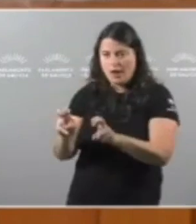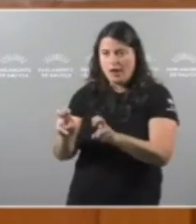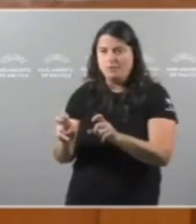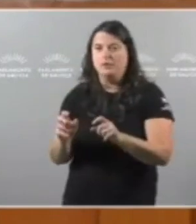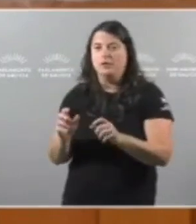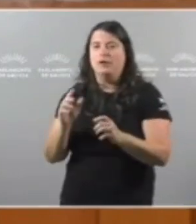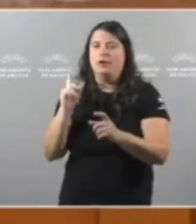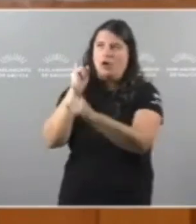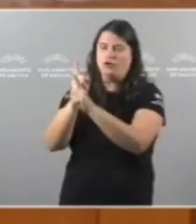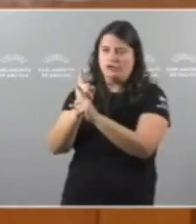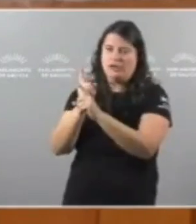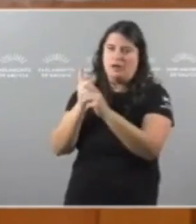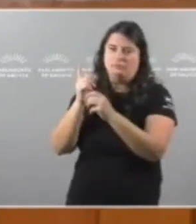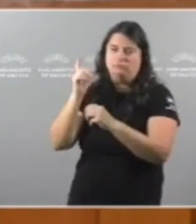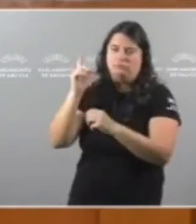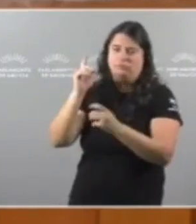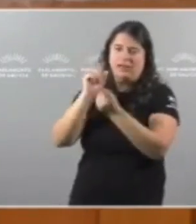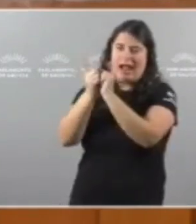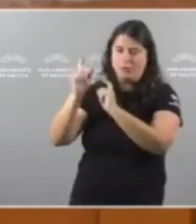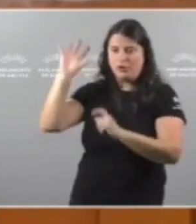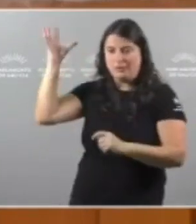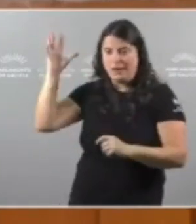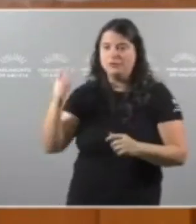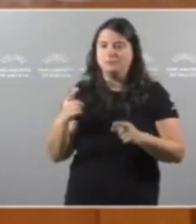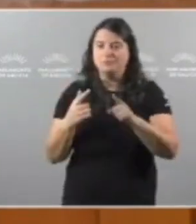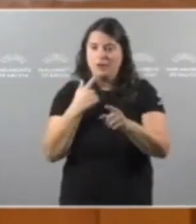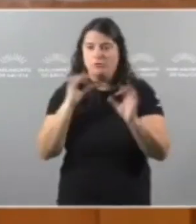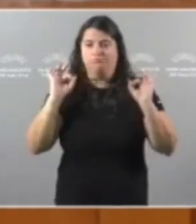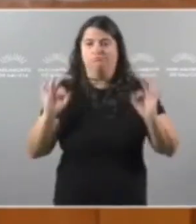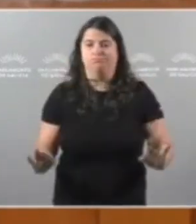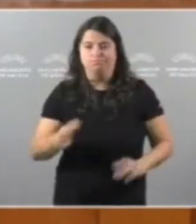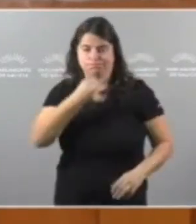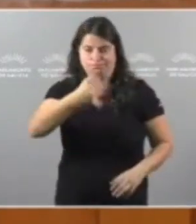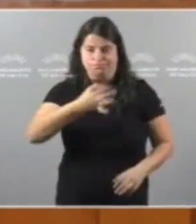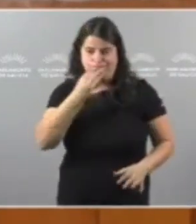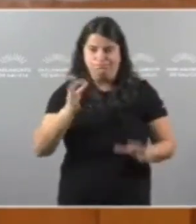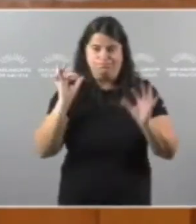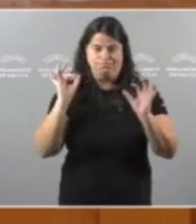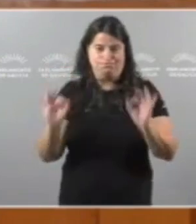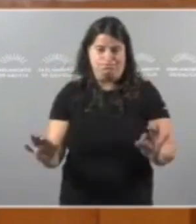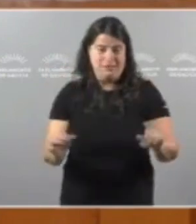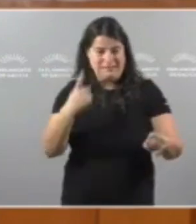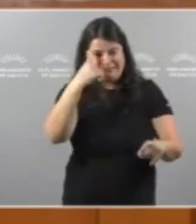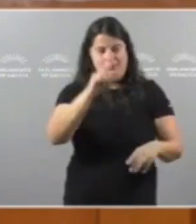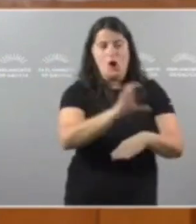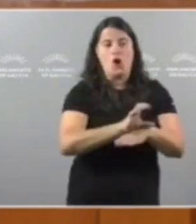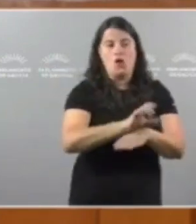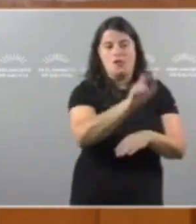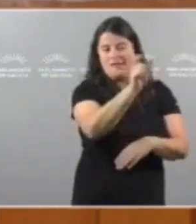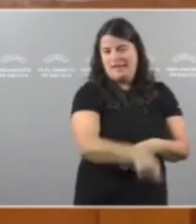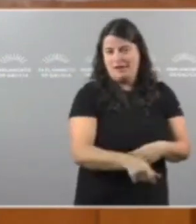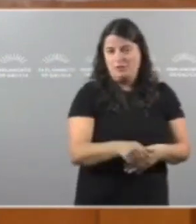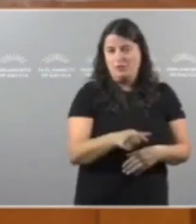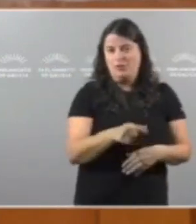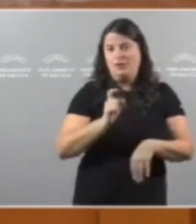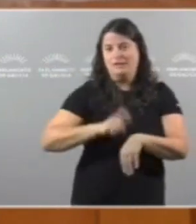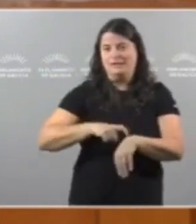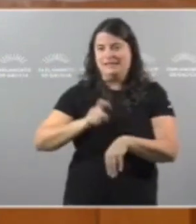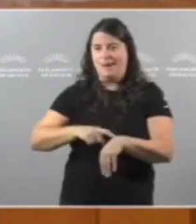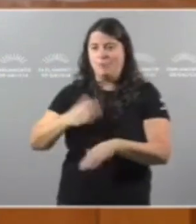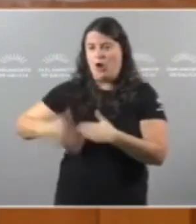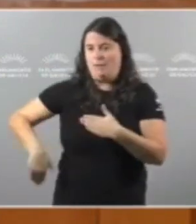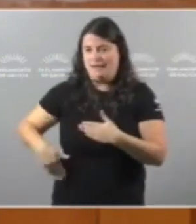Climático Teño Que deixar Aquí a miña Intervención Porque como sabe O conselleiro Nos temos Tempo